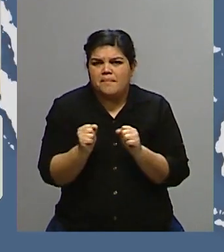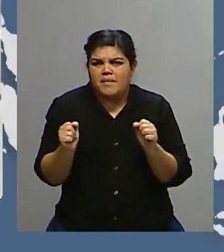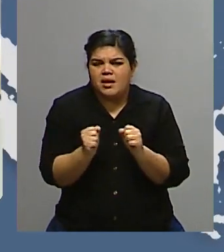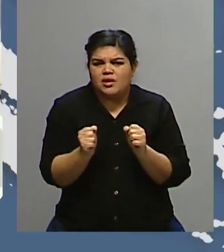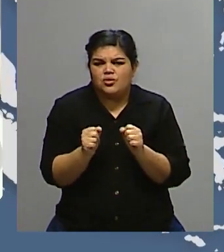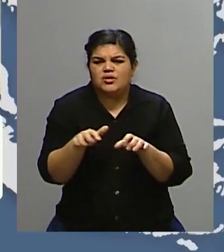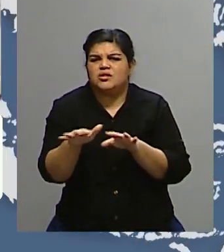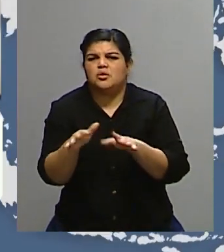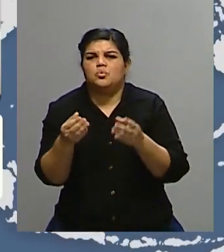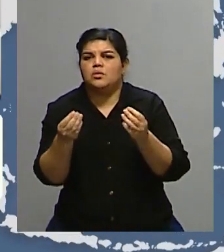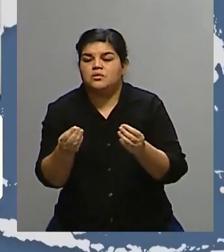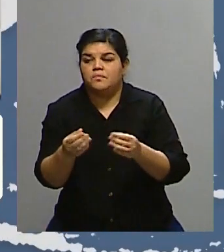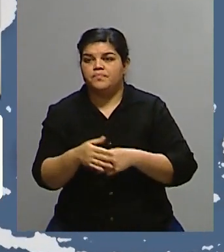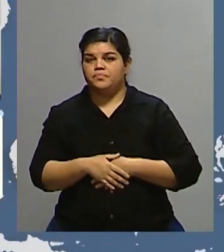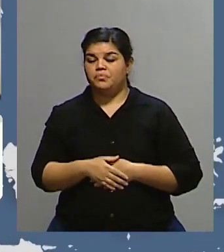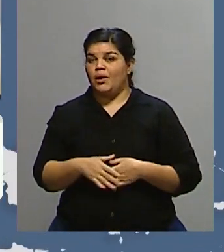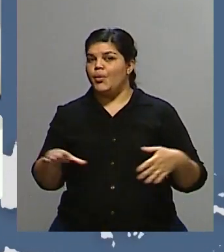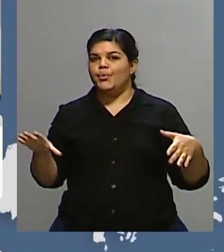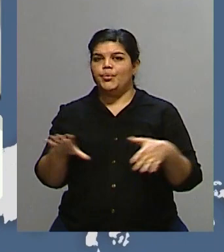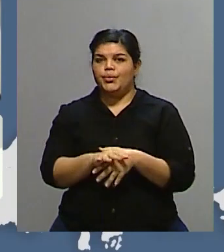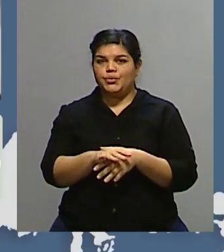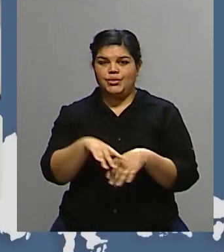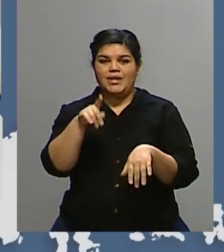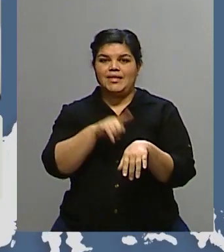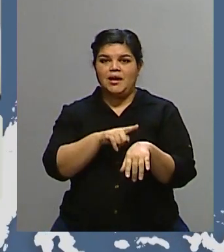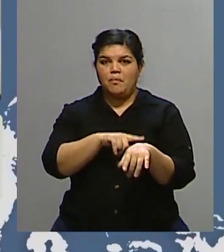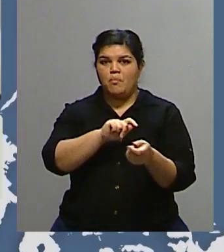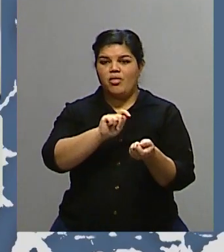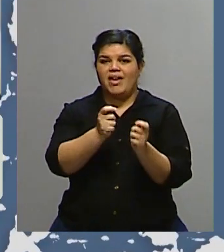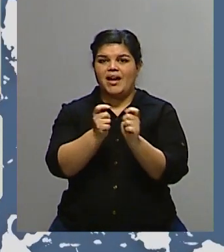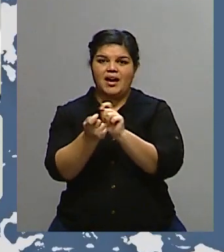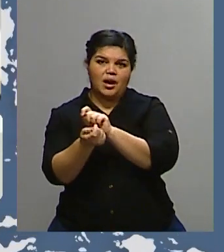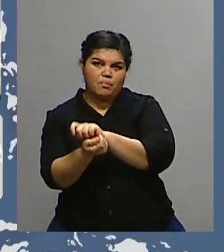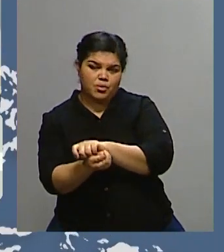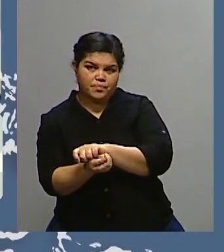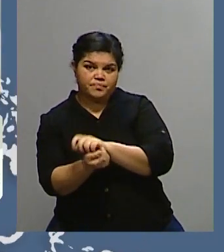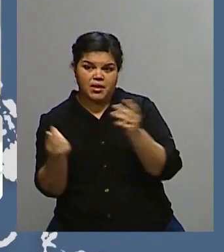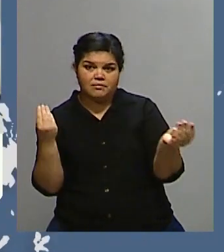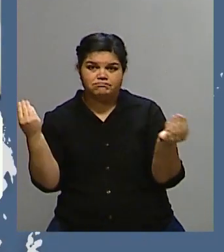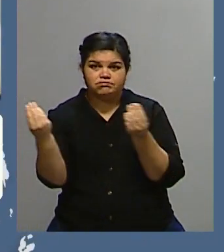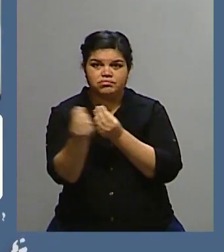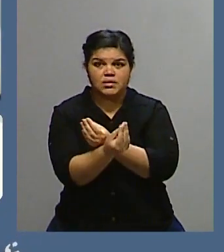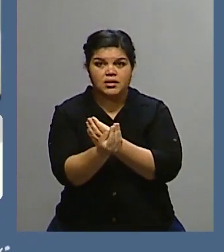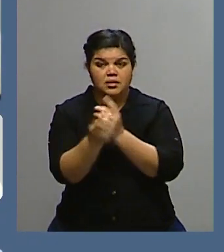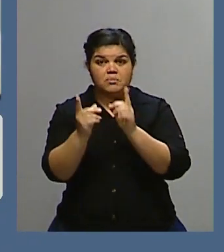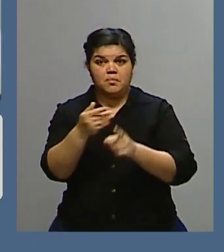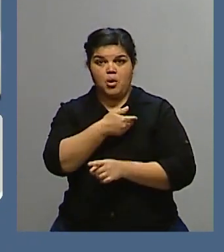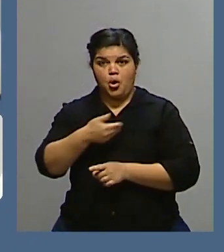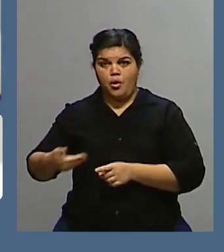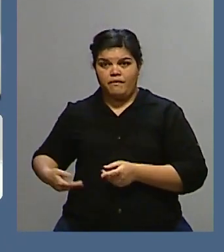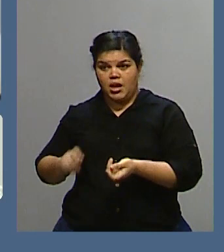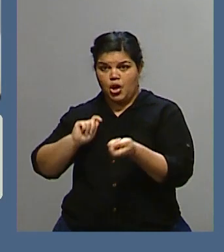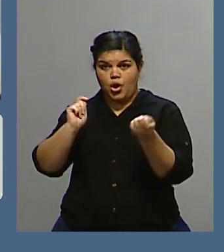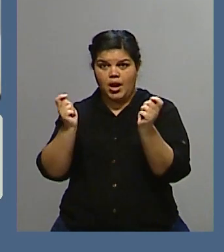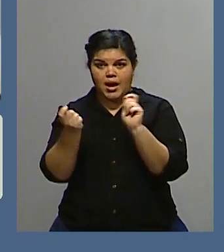Están en un momento de transición importantísima. Como bien decís, no solamente cambian gobierno, sino que además cambian